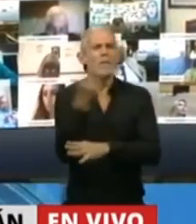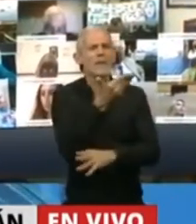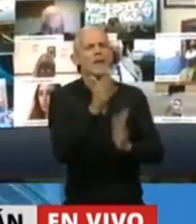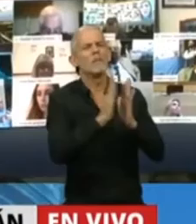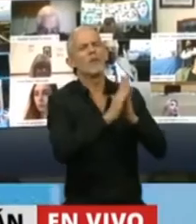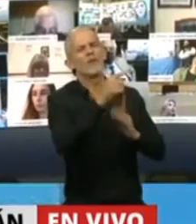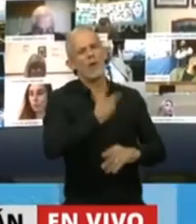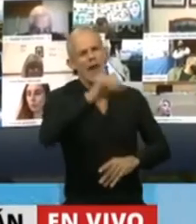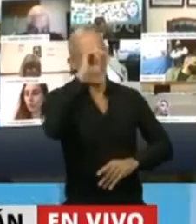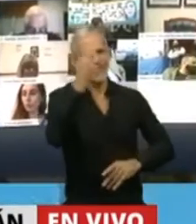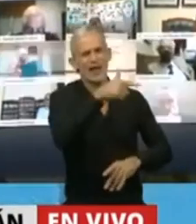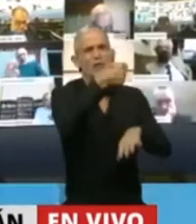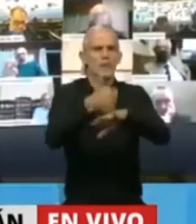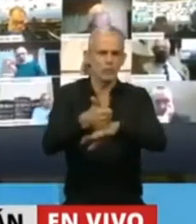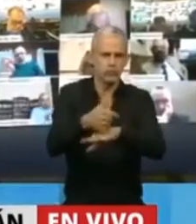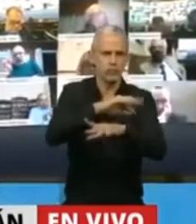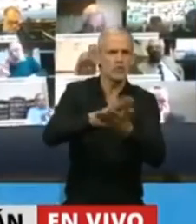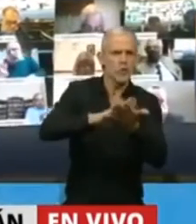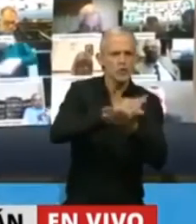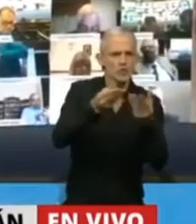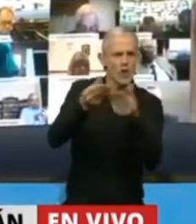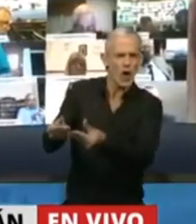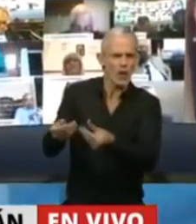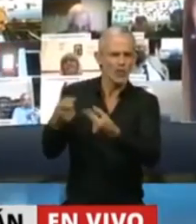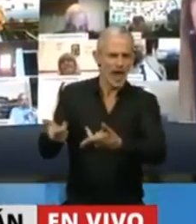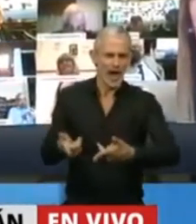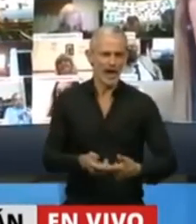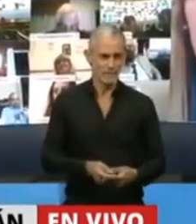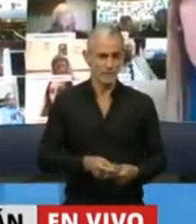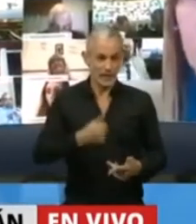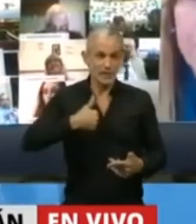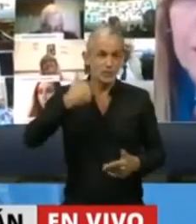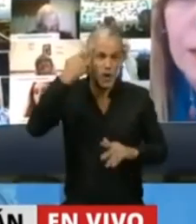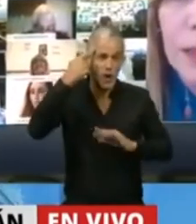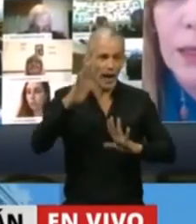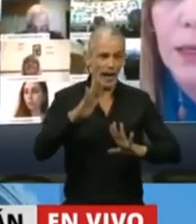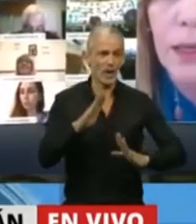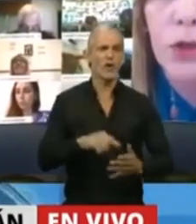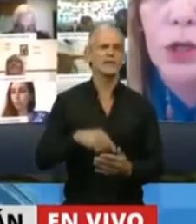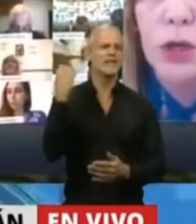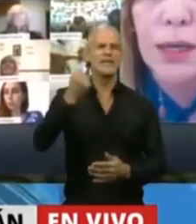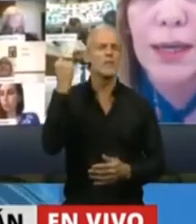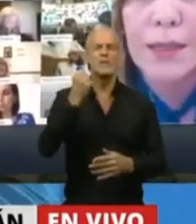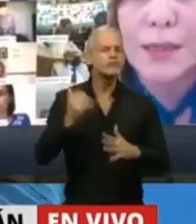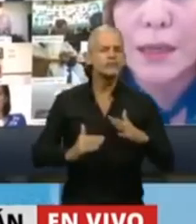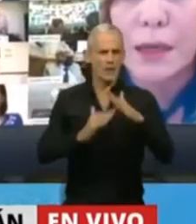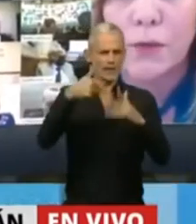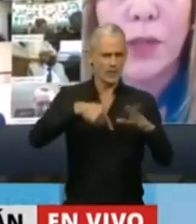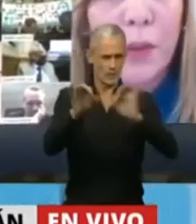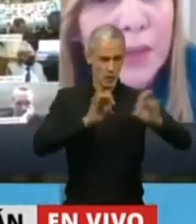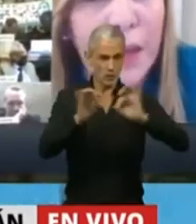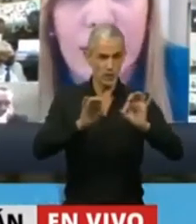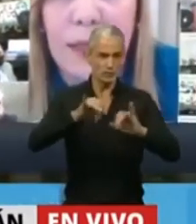presencia y tenemos que dar respuesta. Entonces, señor Presidente, yo creo que es fundamental este proyecto